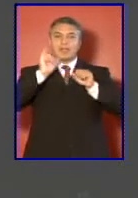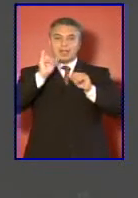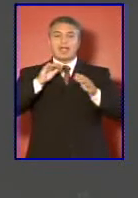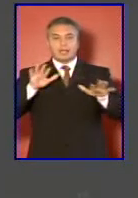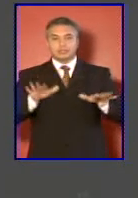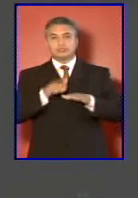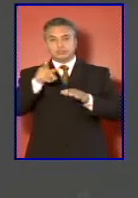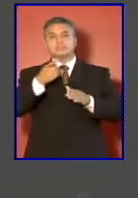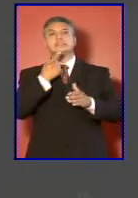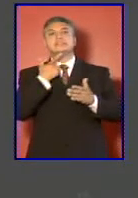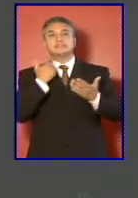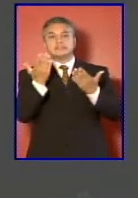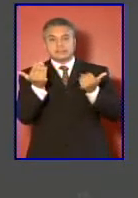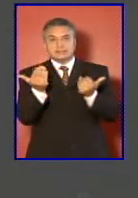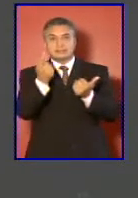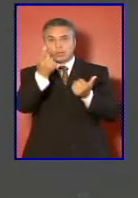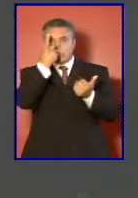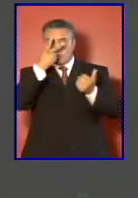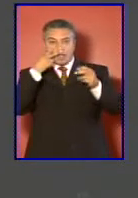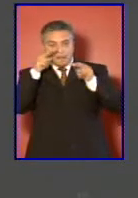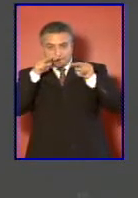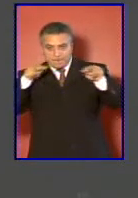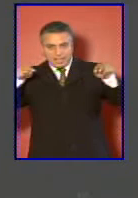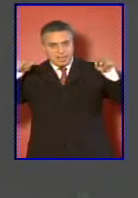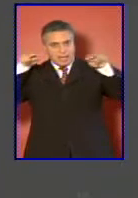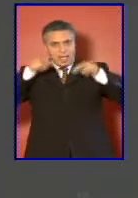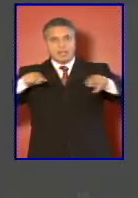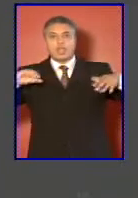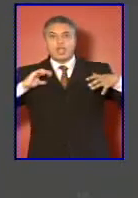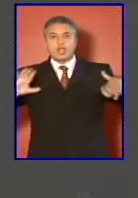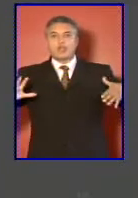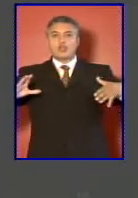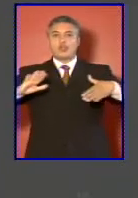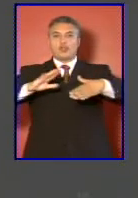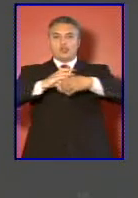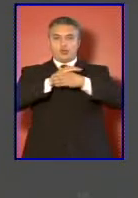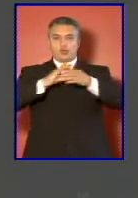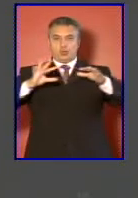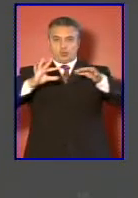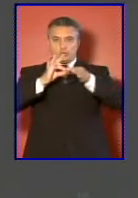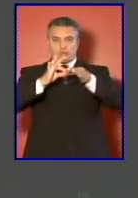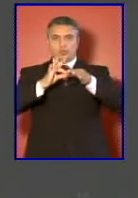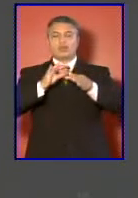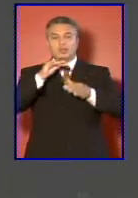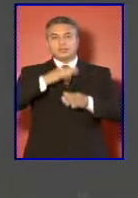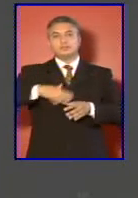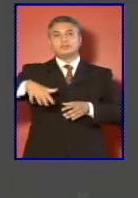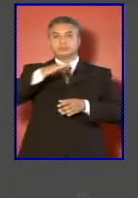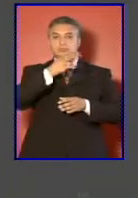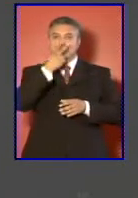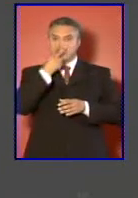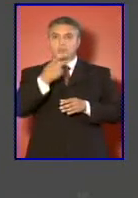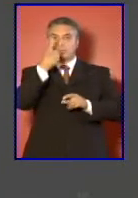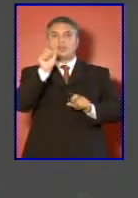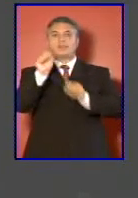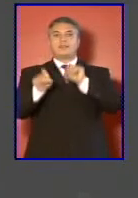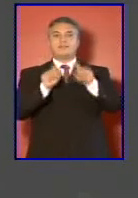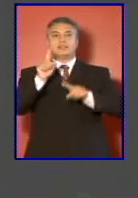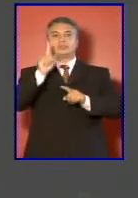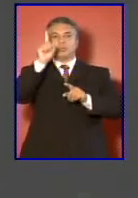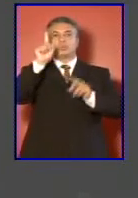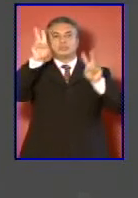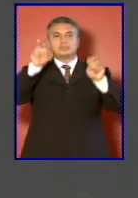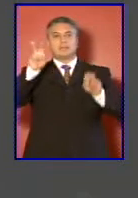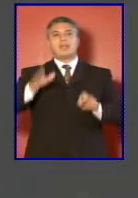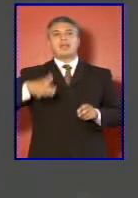requieren de una mirada conjunta y ha contribuido a hacer de la defensa un elemento importante